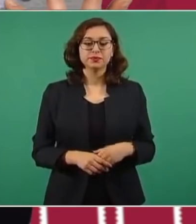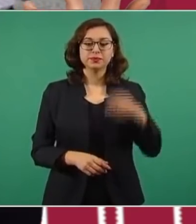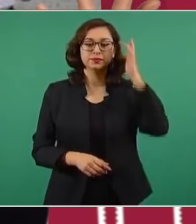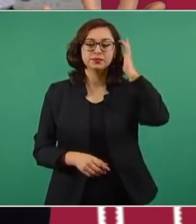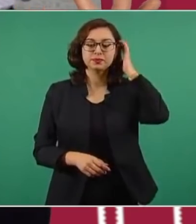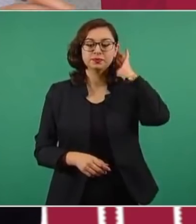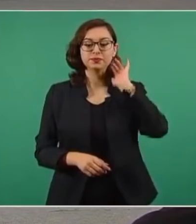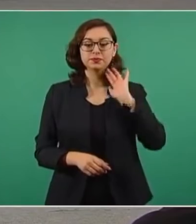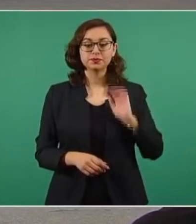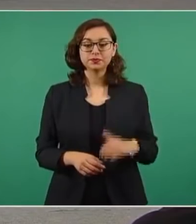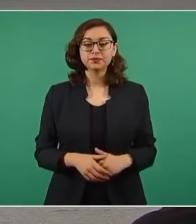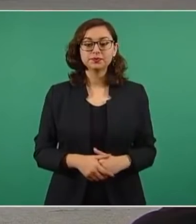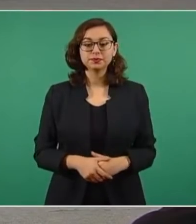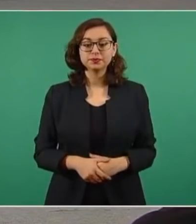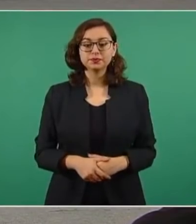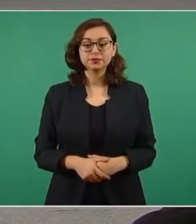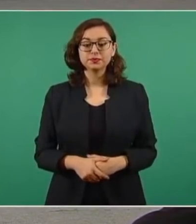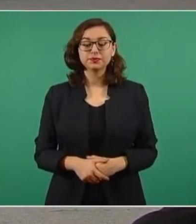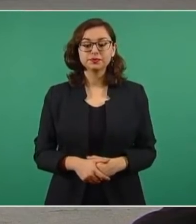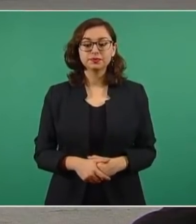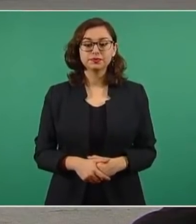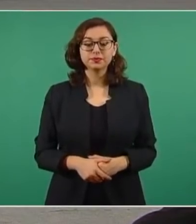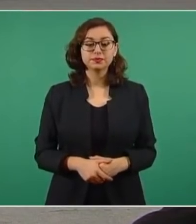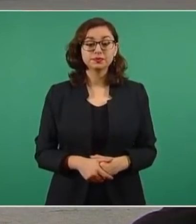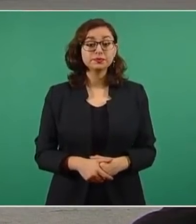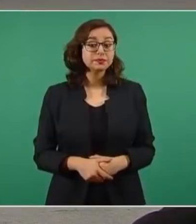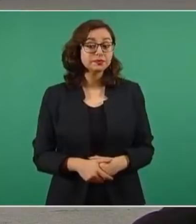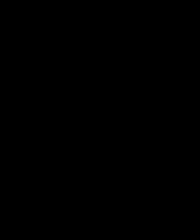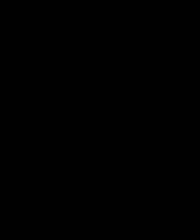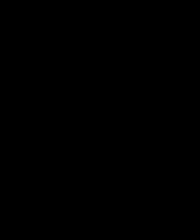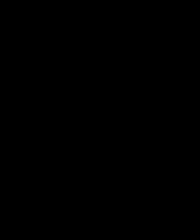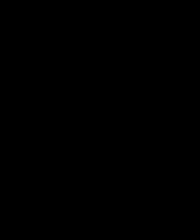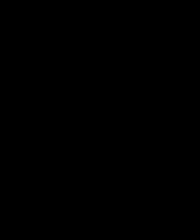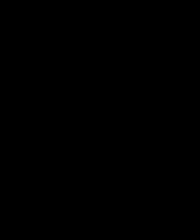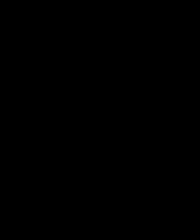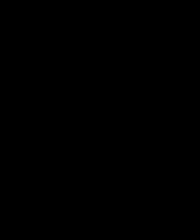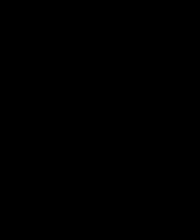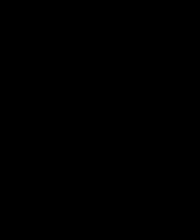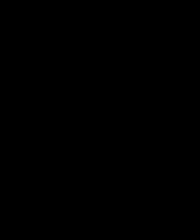mejor juegue solo, señor. No voy a ir jugar a escondidillas con Pío y con Lozoya. No somos iguales. No